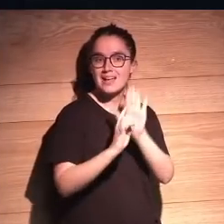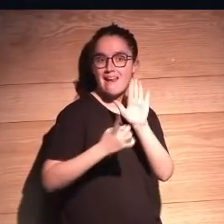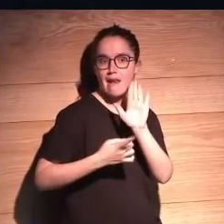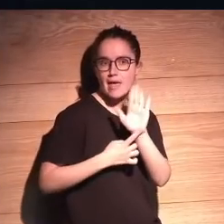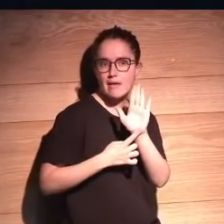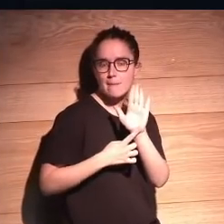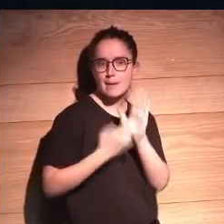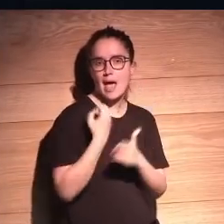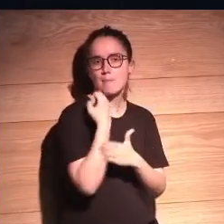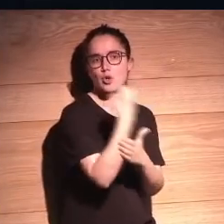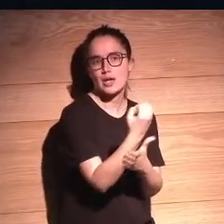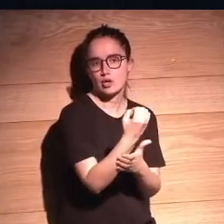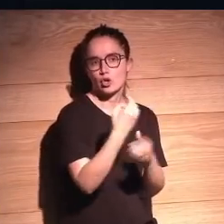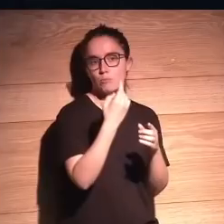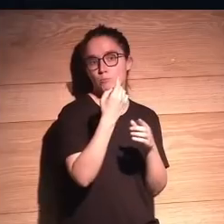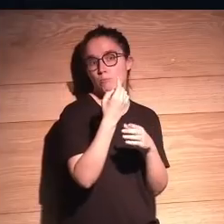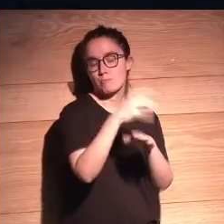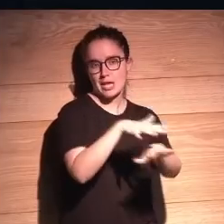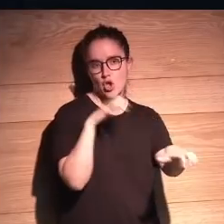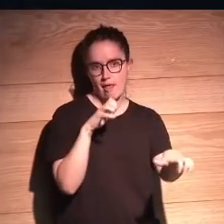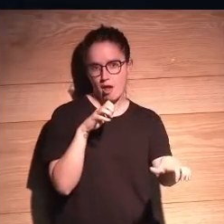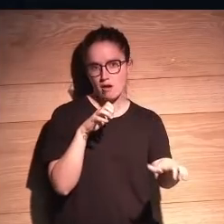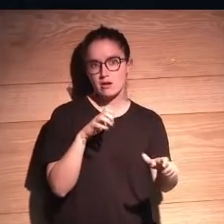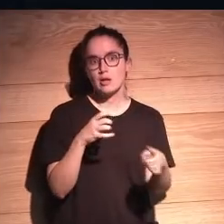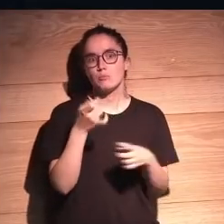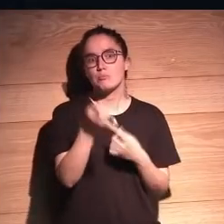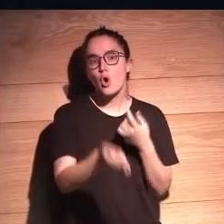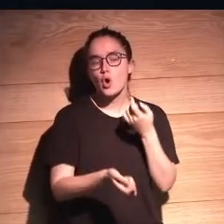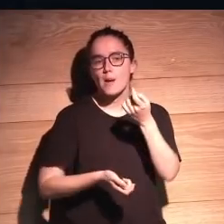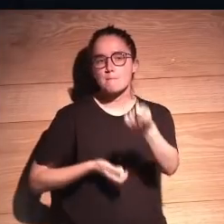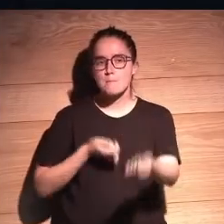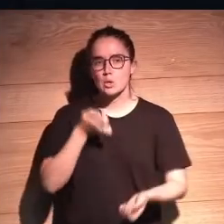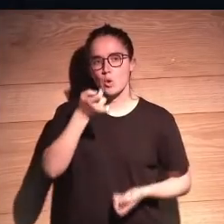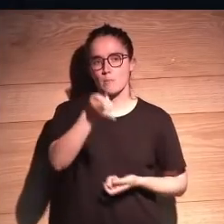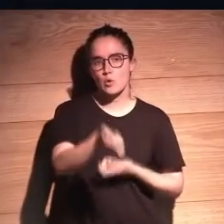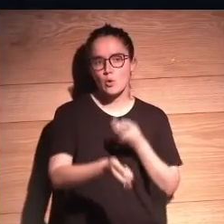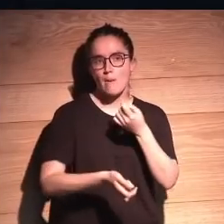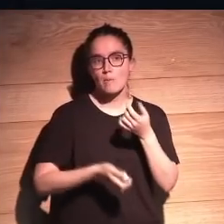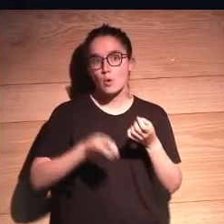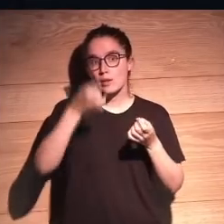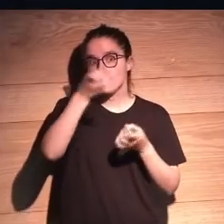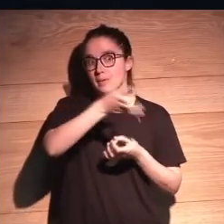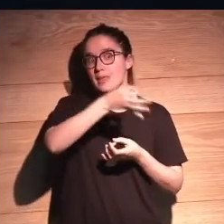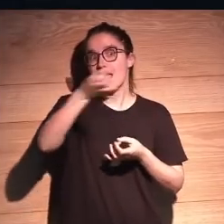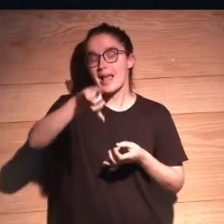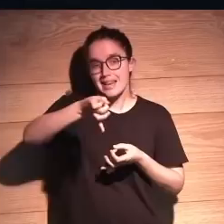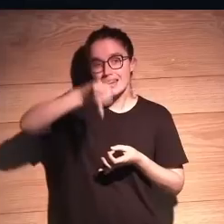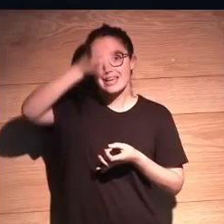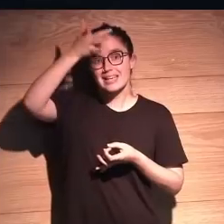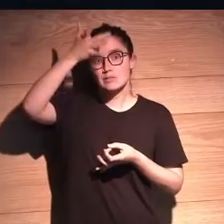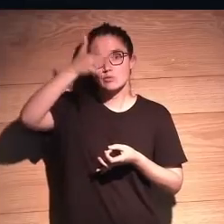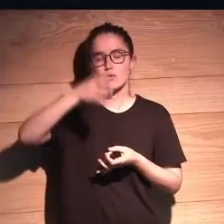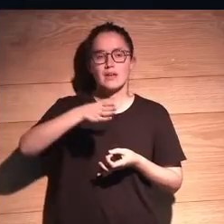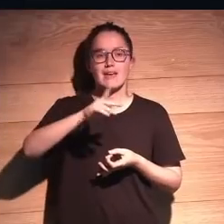de la mayoría, en el bien común. Necesitamos poquito a poco pasar del idealismo, de las ideas de